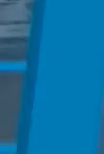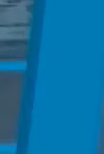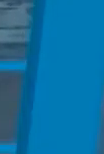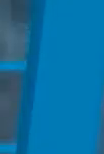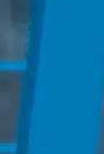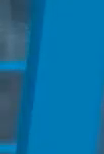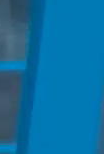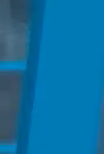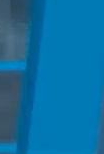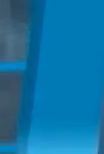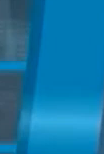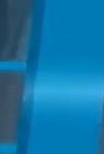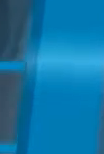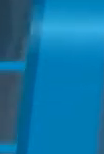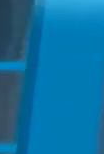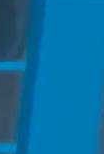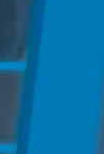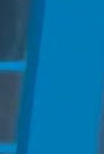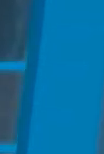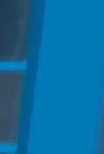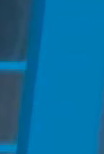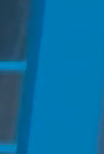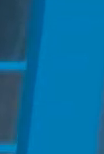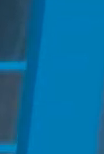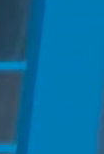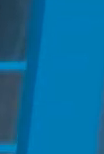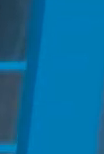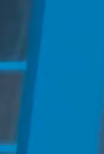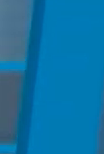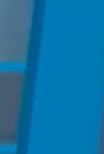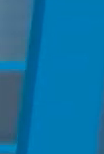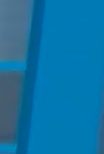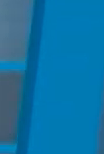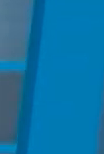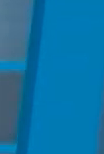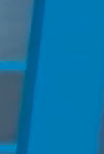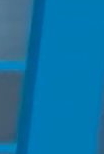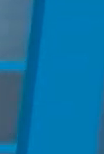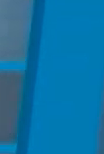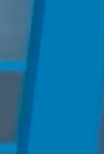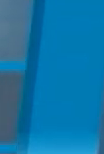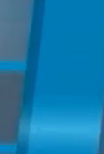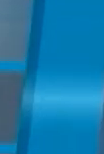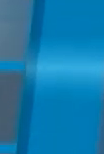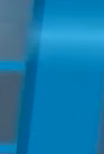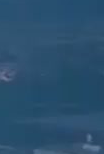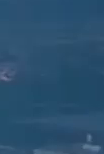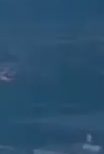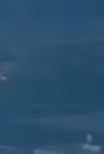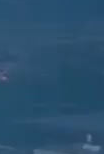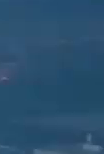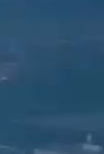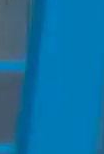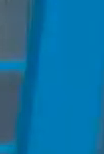Hoy en SM Noticias, sin mayores afectaciones por huracán Grays en la entidad.